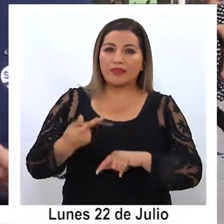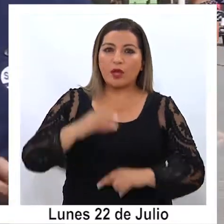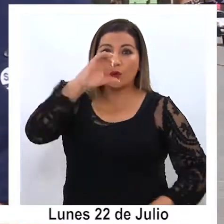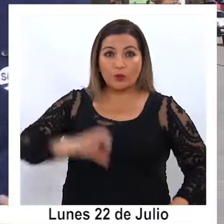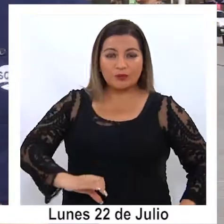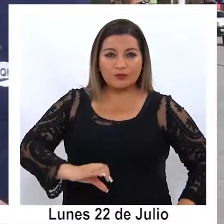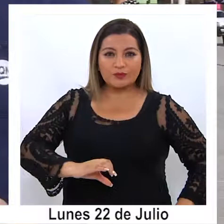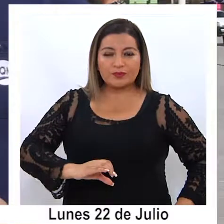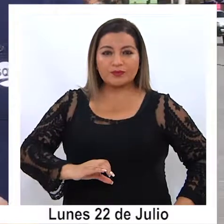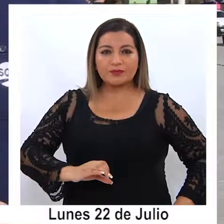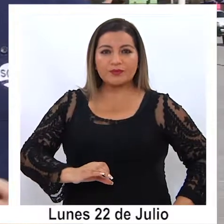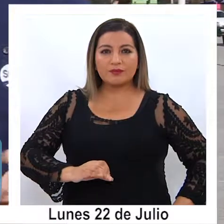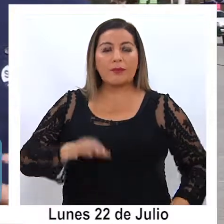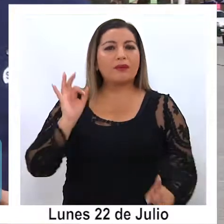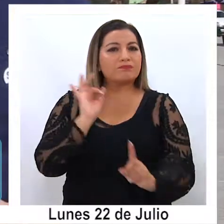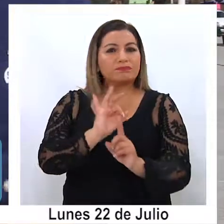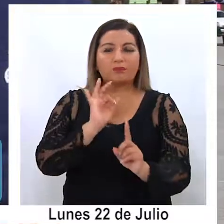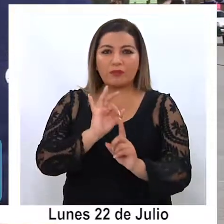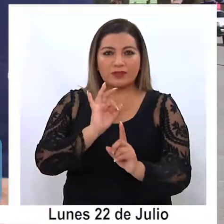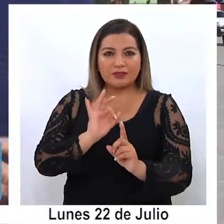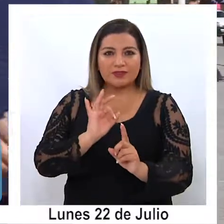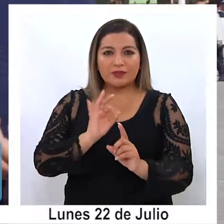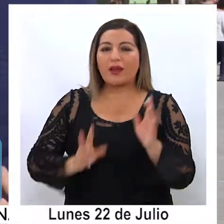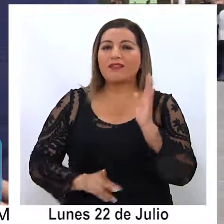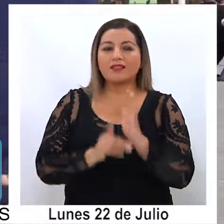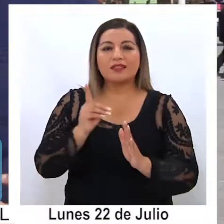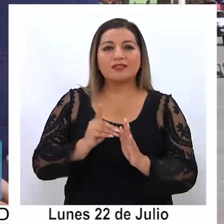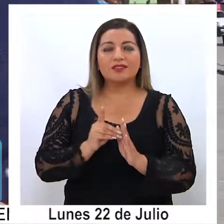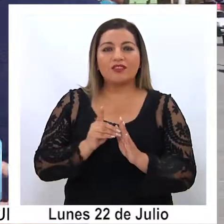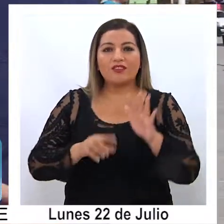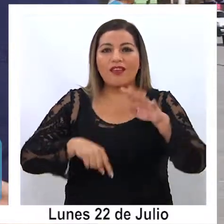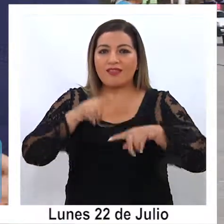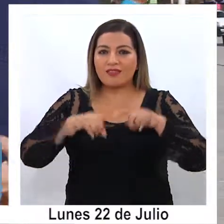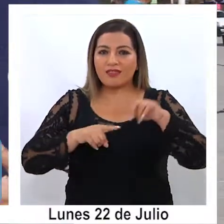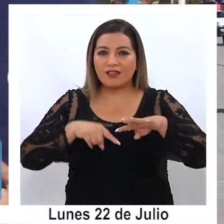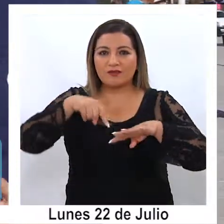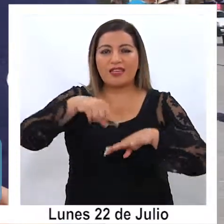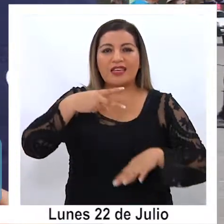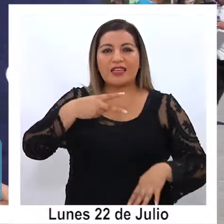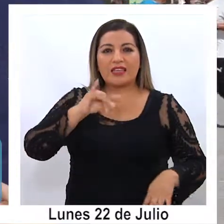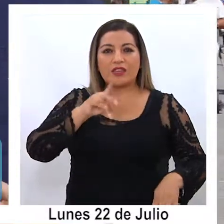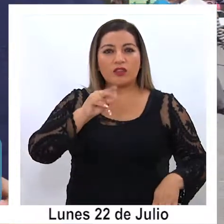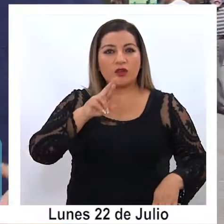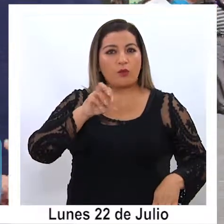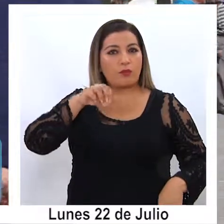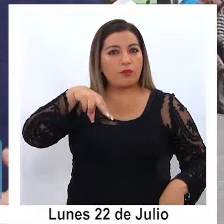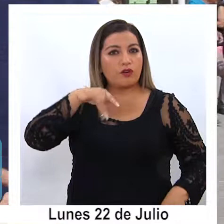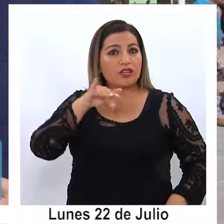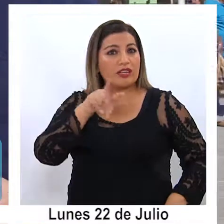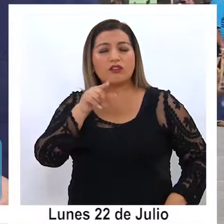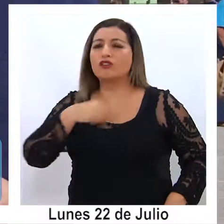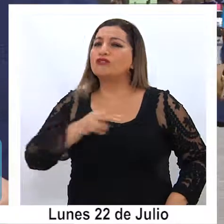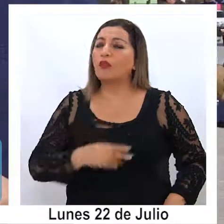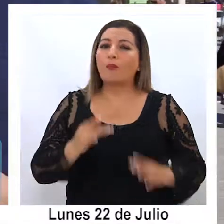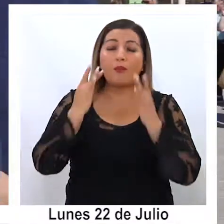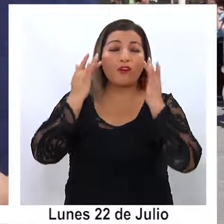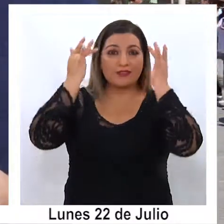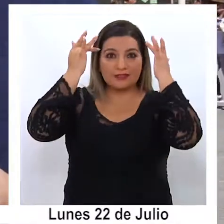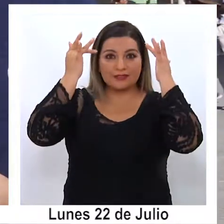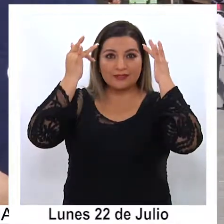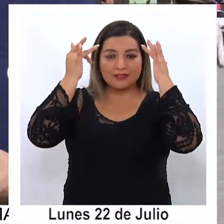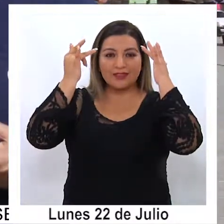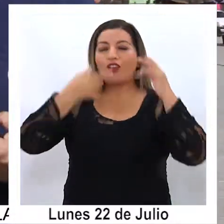cursos para la especialización y el desarrollo de cultivo hidropónico. Estamos muy contentos con